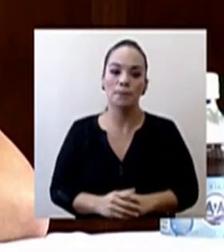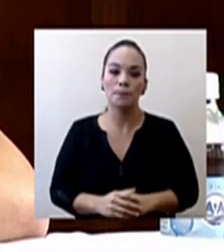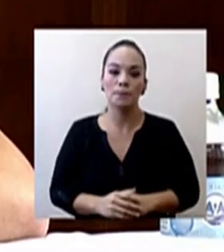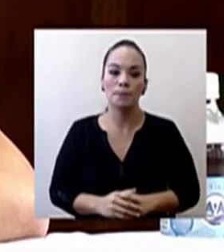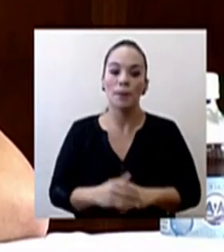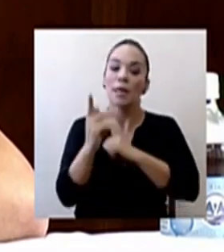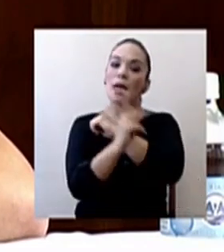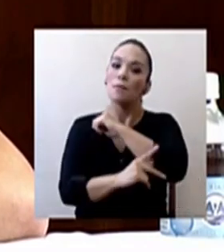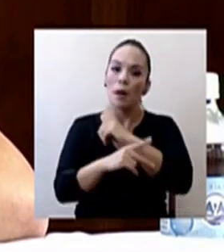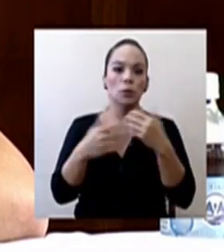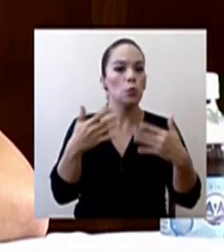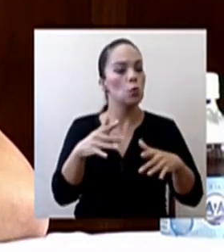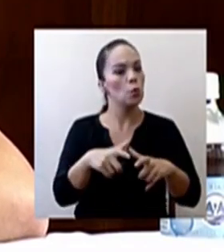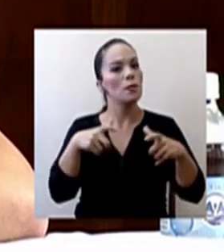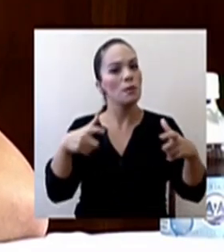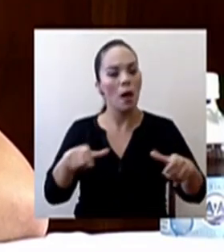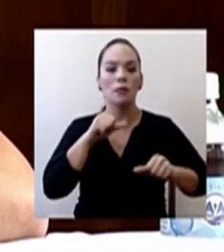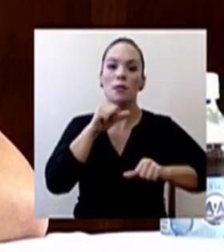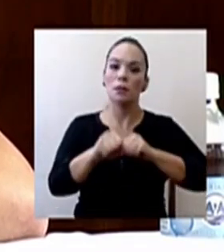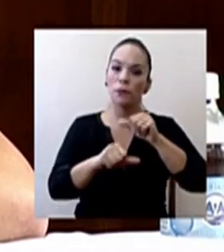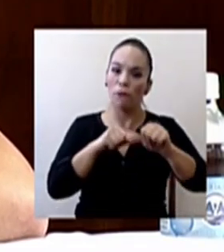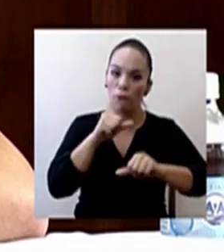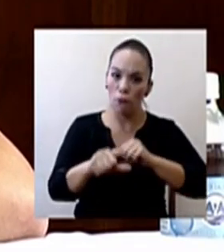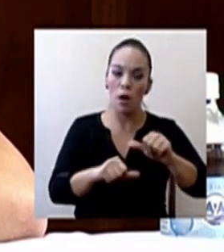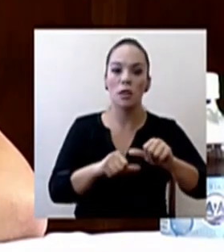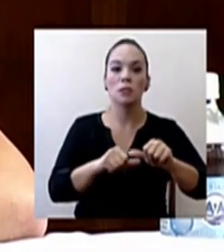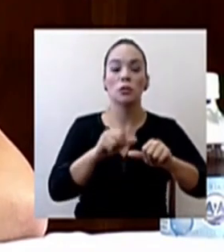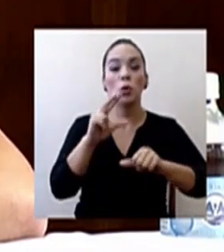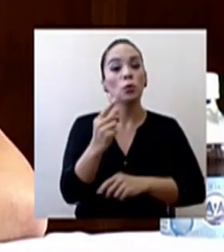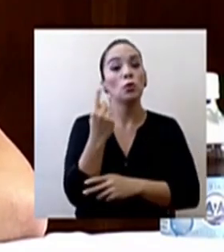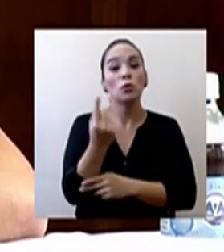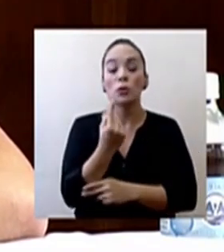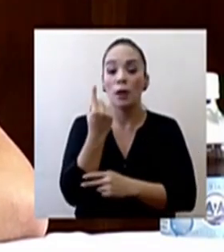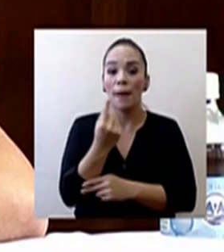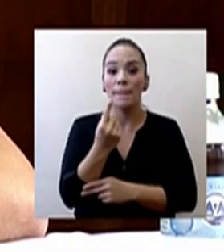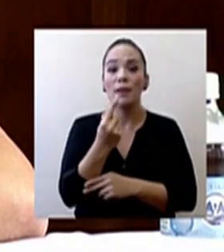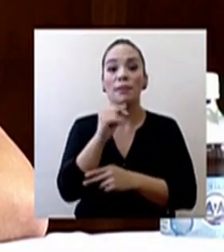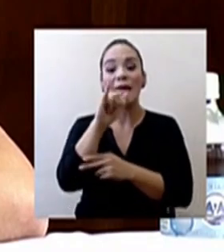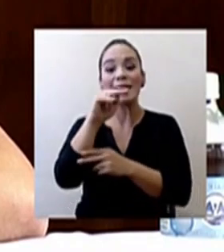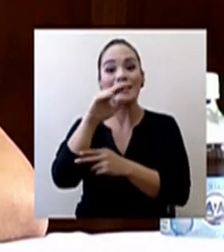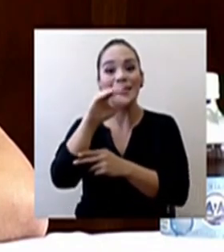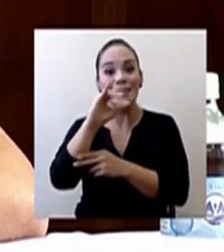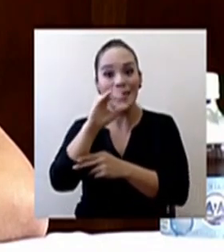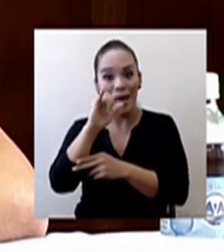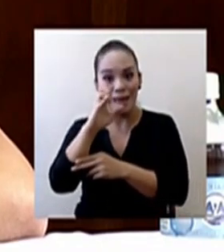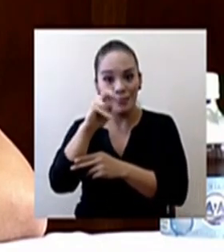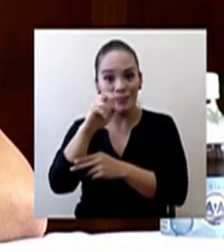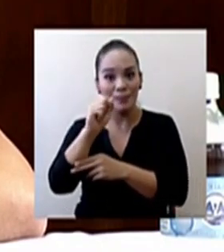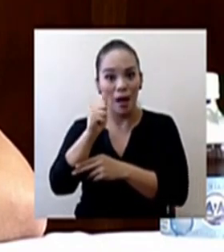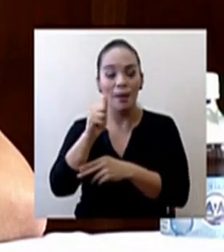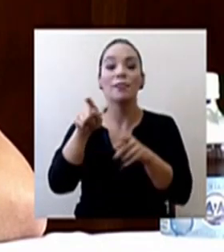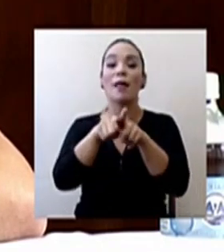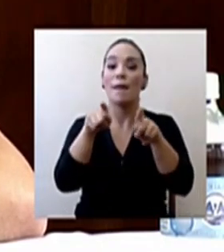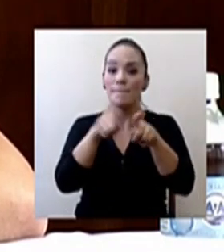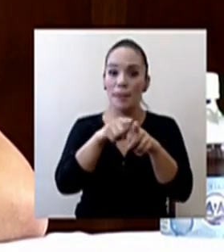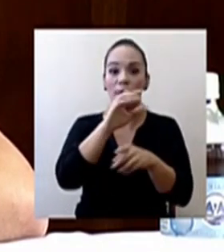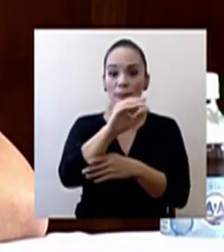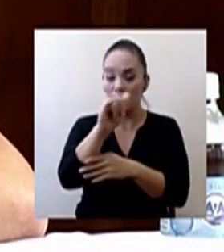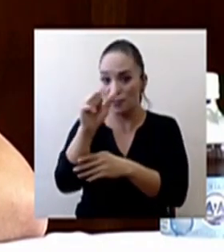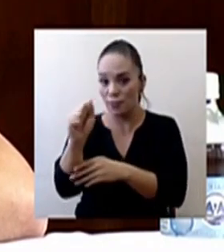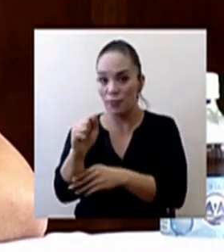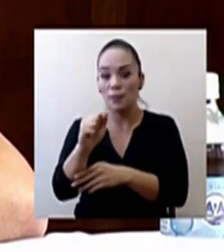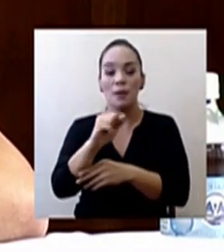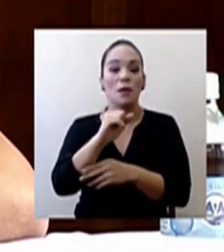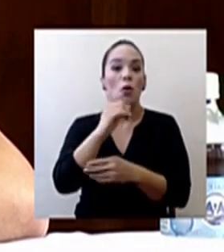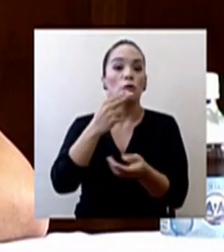El país ha hecho un esfuerzo muy grande. No solamente a nivel de inciensas, sino se liberaron hospitales de la caja, como el San Juan de